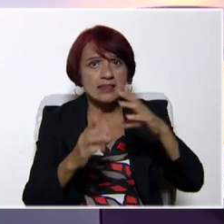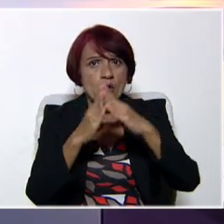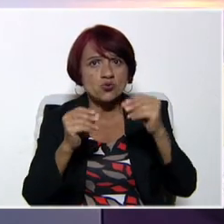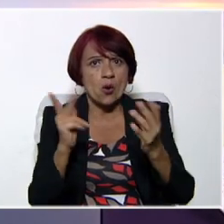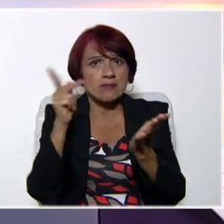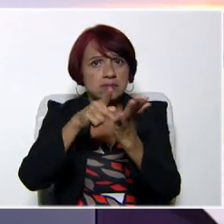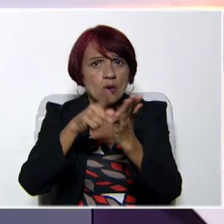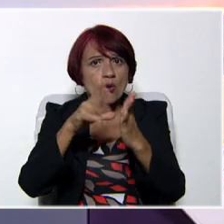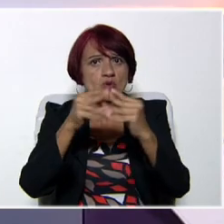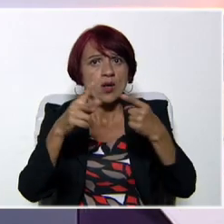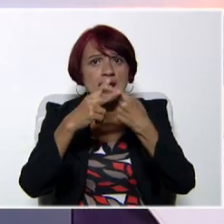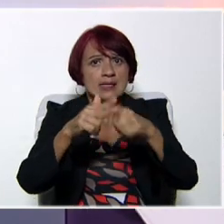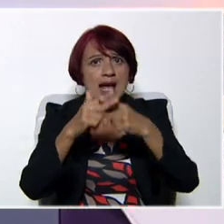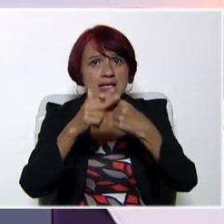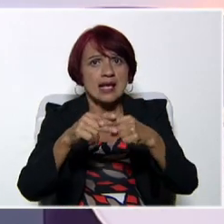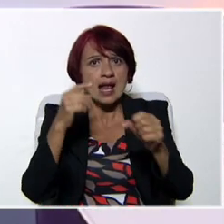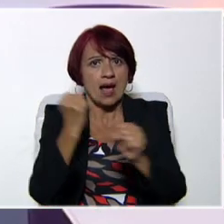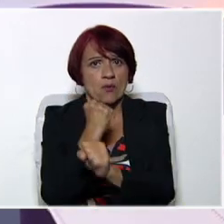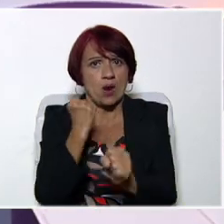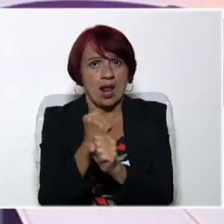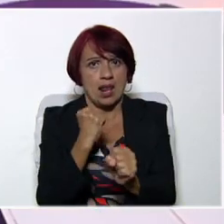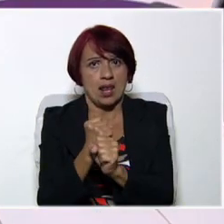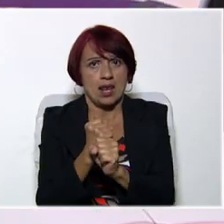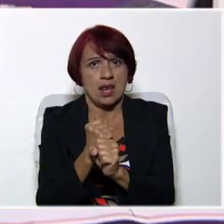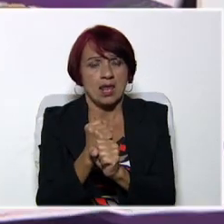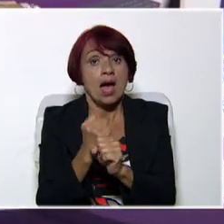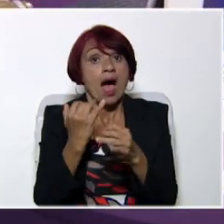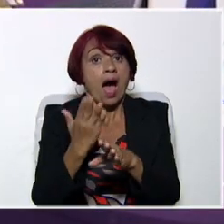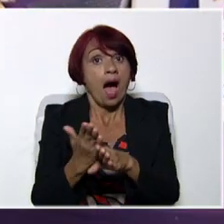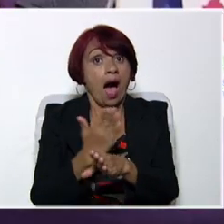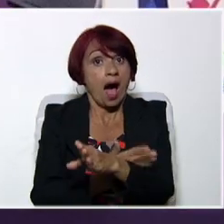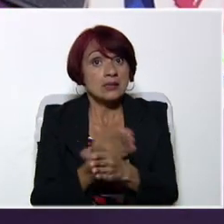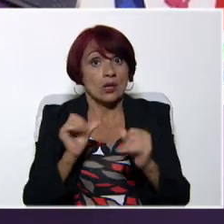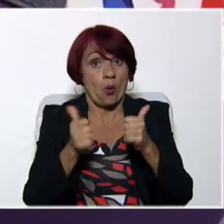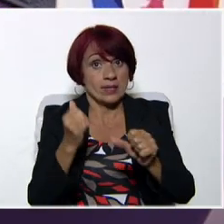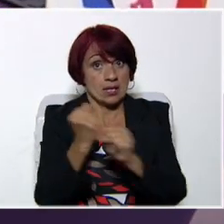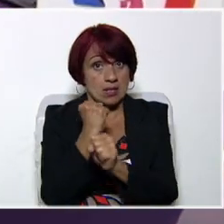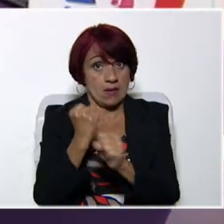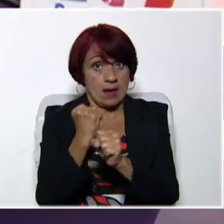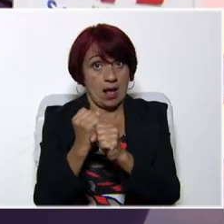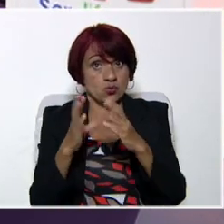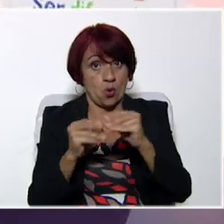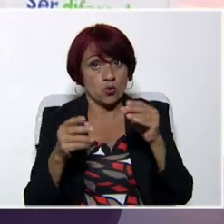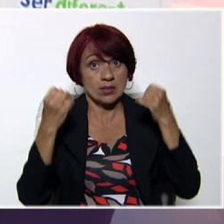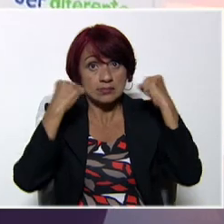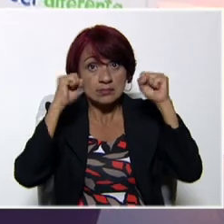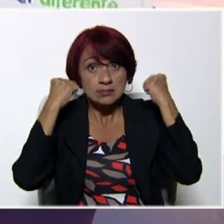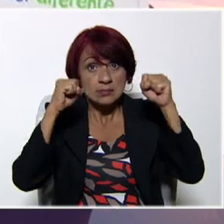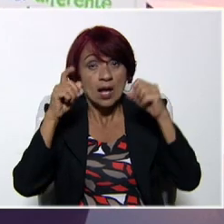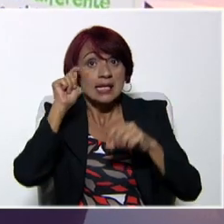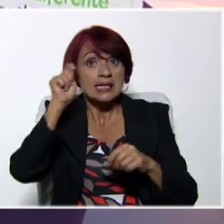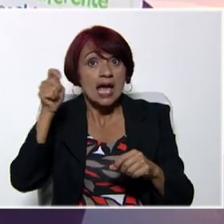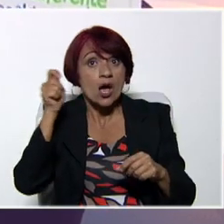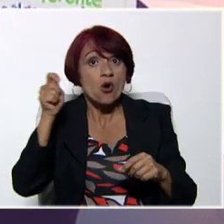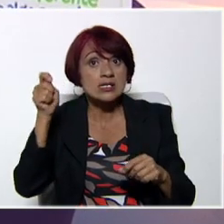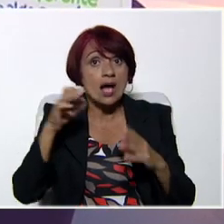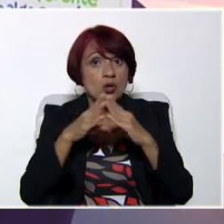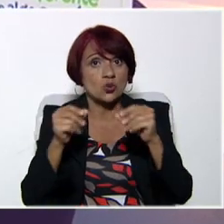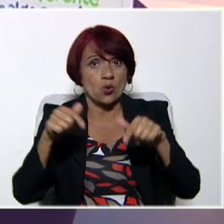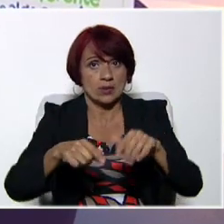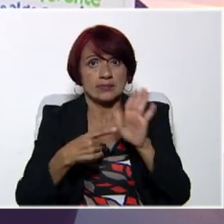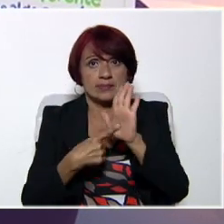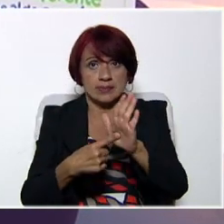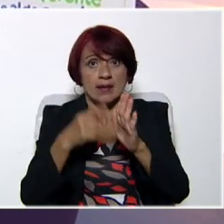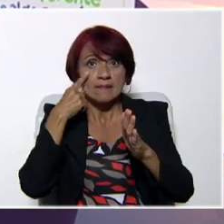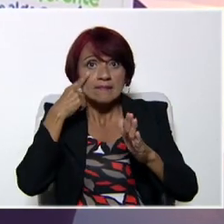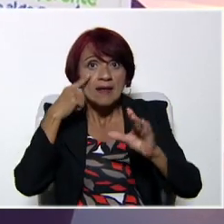participantes de los talleres de educación laboral. Antes de comenzar a trabajar con el referente teórico práctico que nos corresponde, vamos a